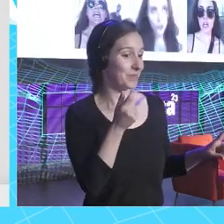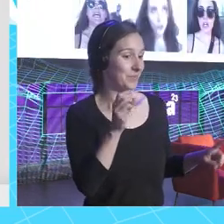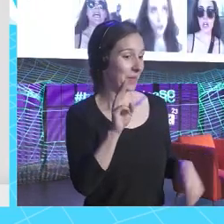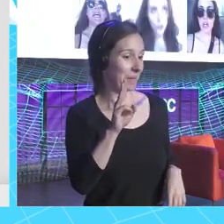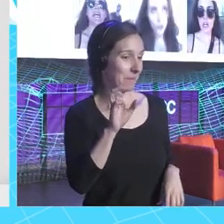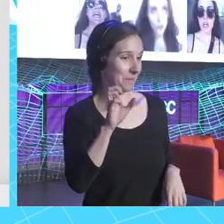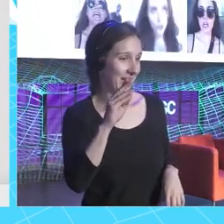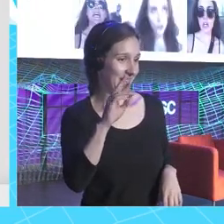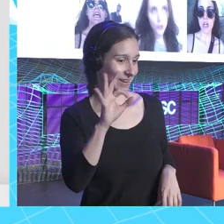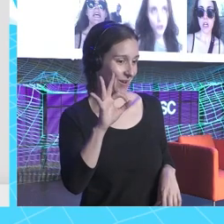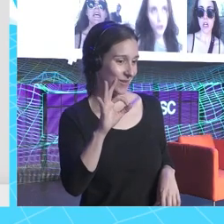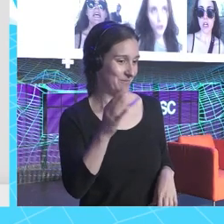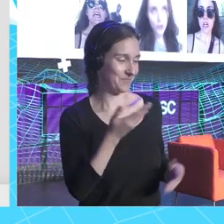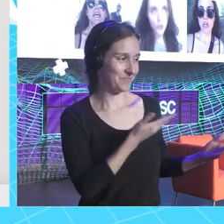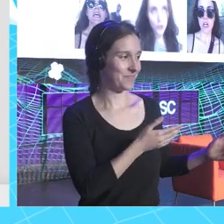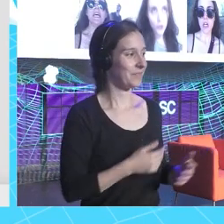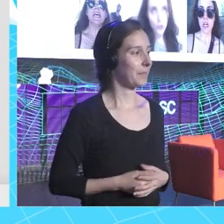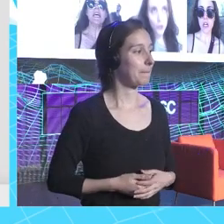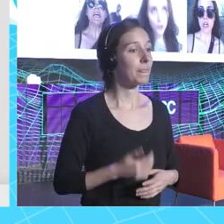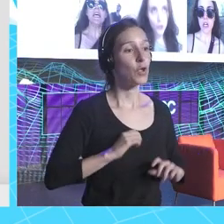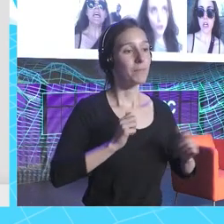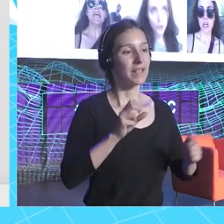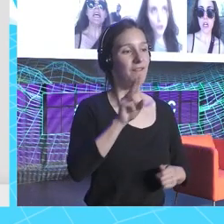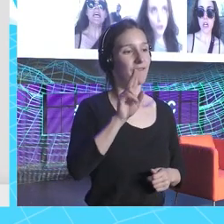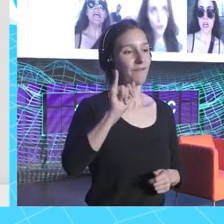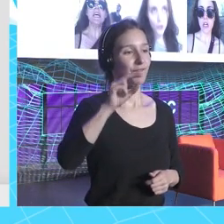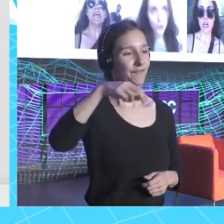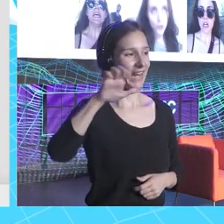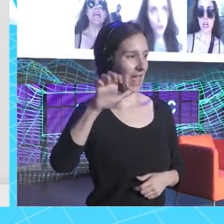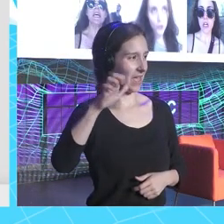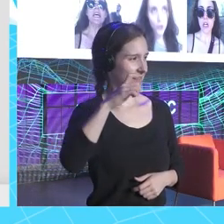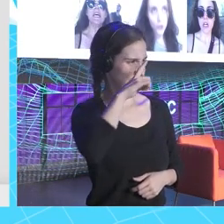Bueno, yo empecé en Vine, ¿vale? ¿Alguien recuerda Vine?